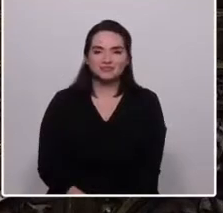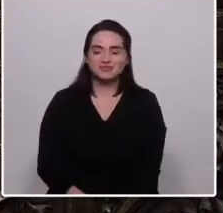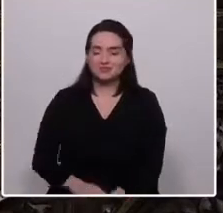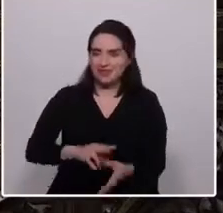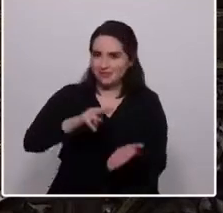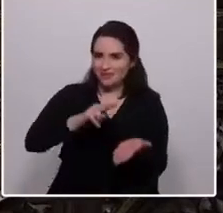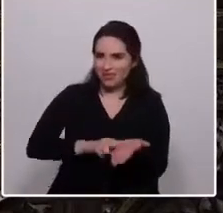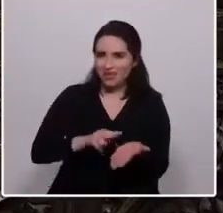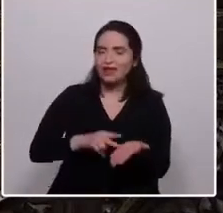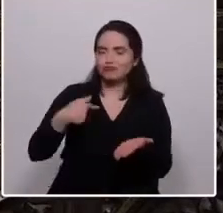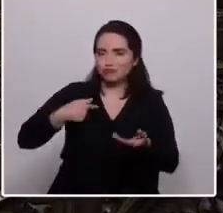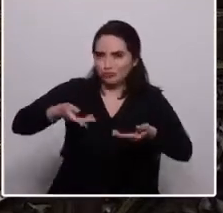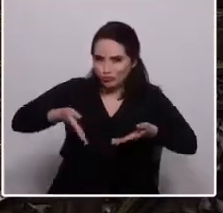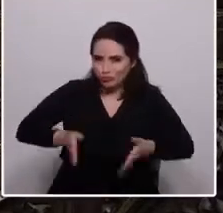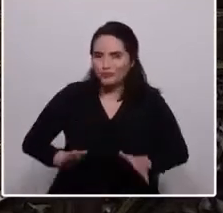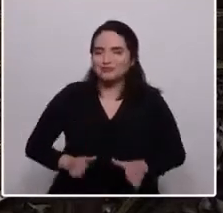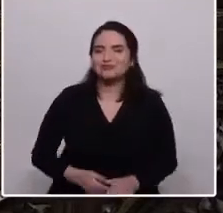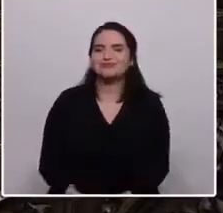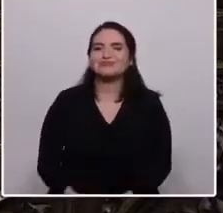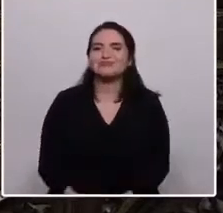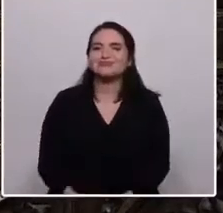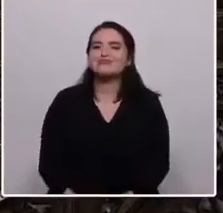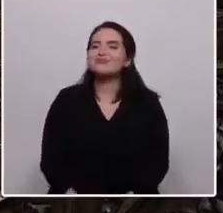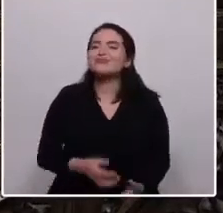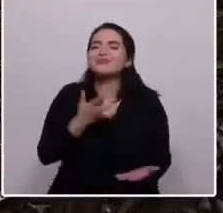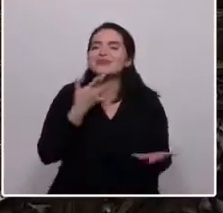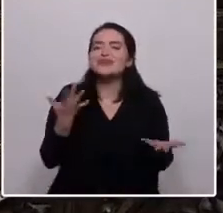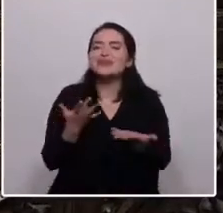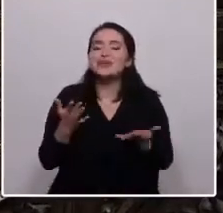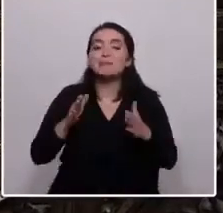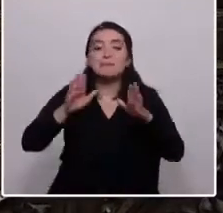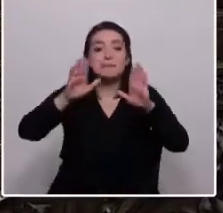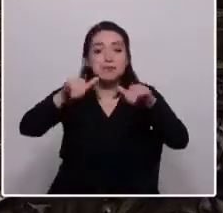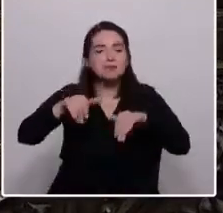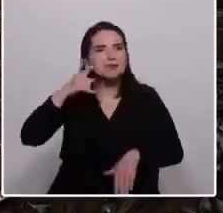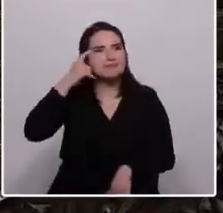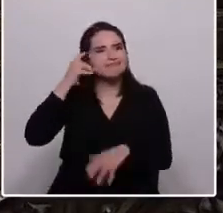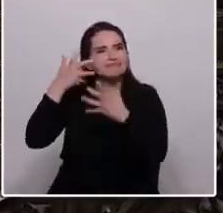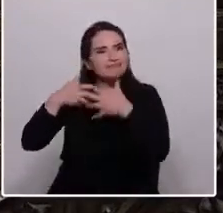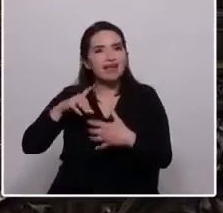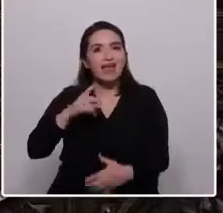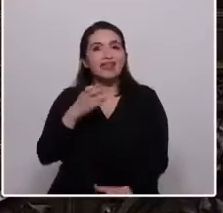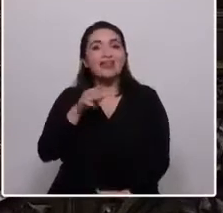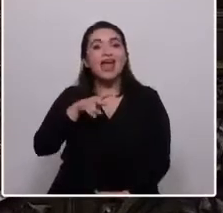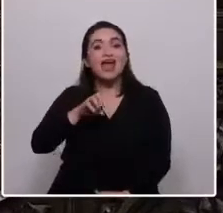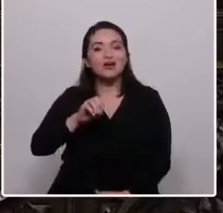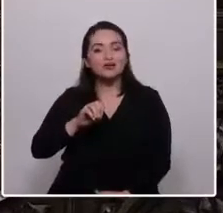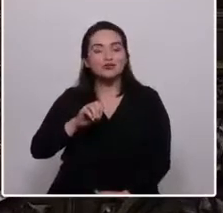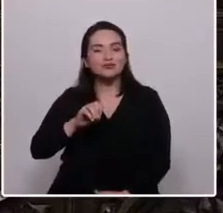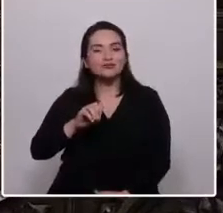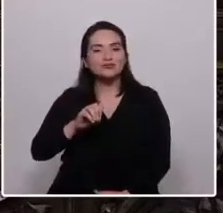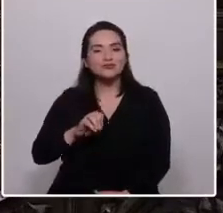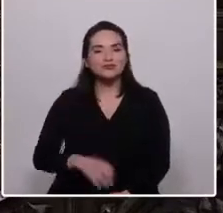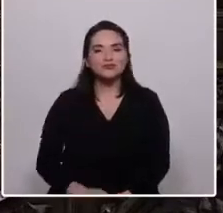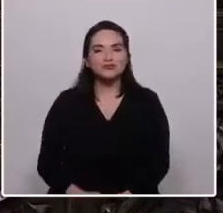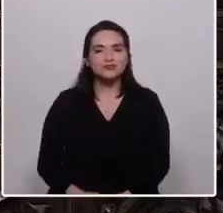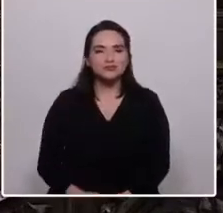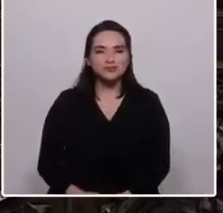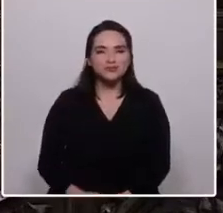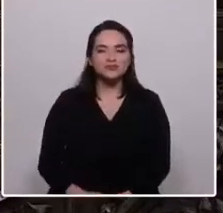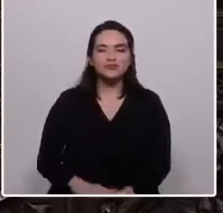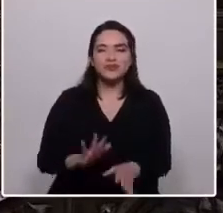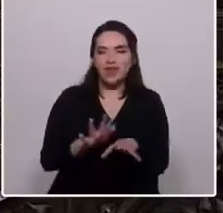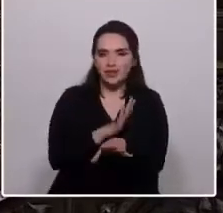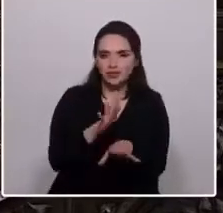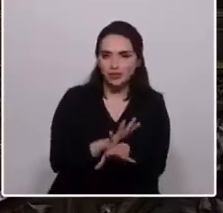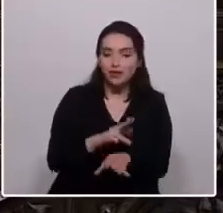nací yo. Porque tal como reflexiona Adriano en la obra maestra de Marguerite Yurcenar, el verdadero lugar